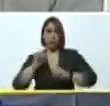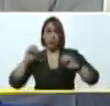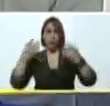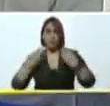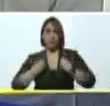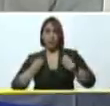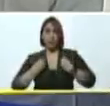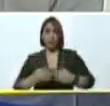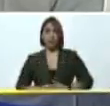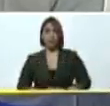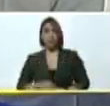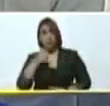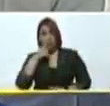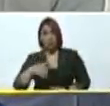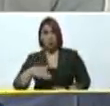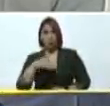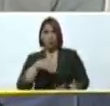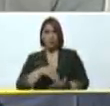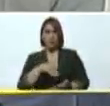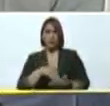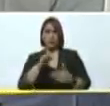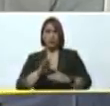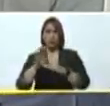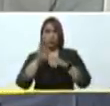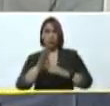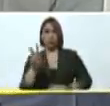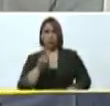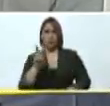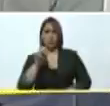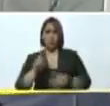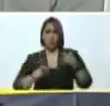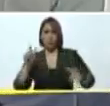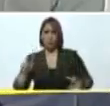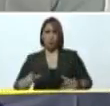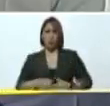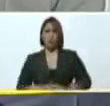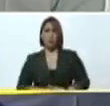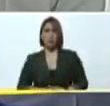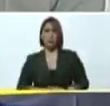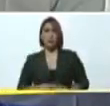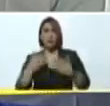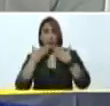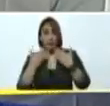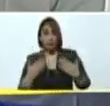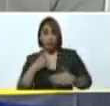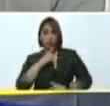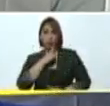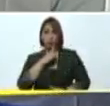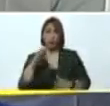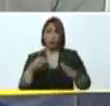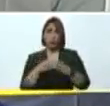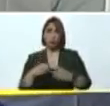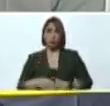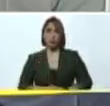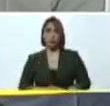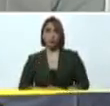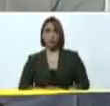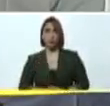la vida del pueblo mirandino para proteger a los venezolanos y a las venezolanas muchísimas gracias en nombre de todo nuestro pueblo